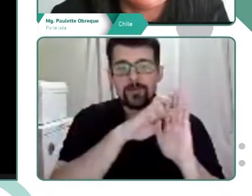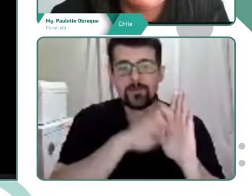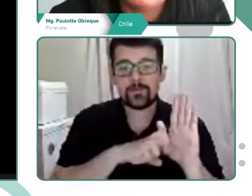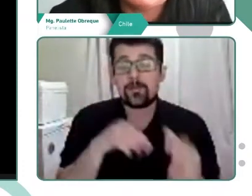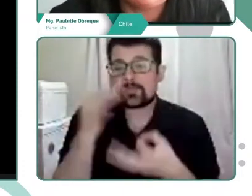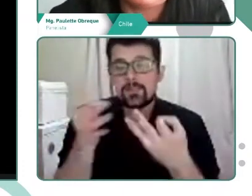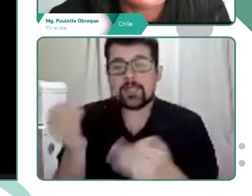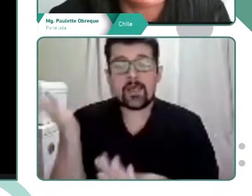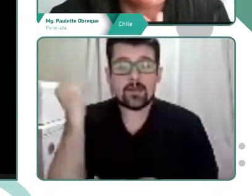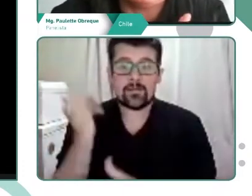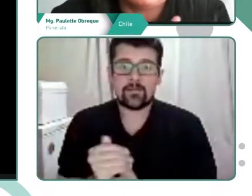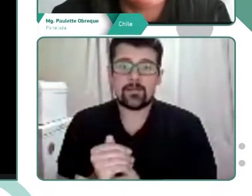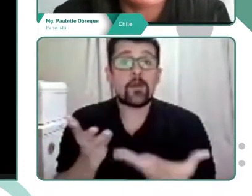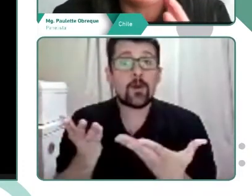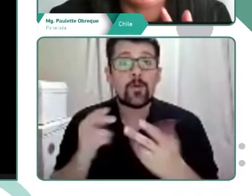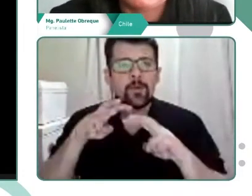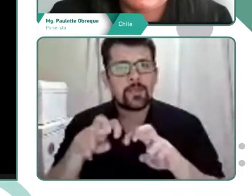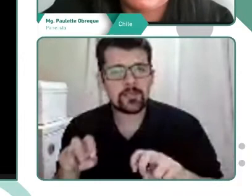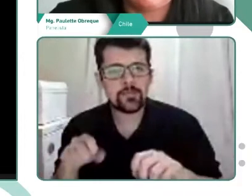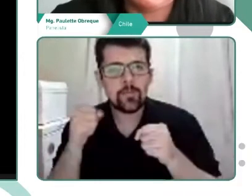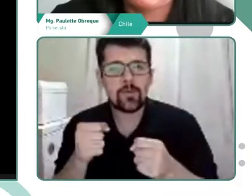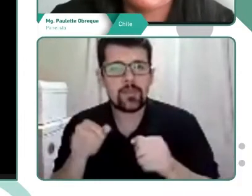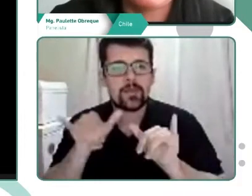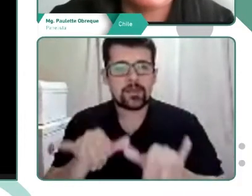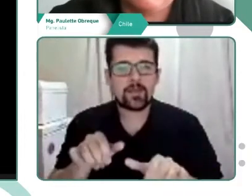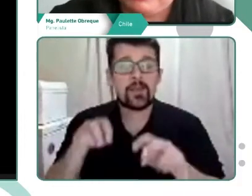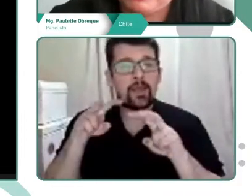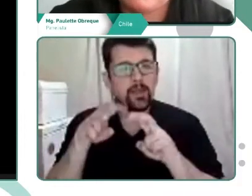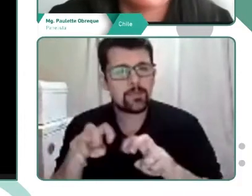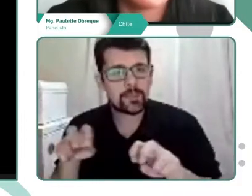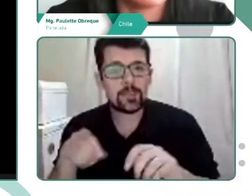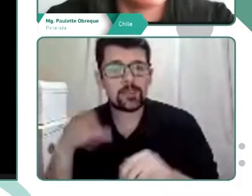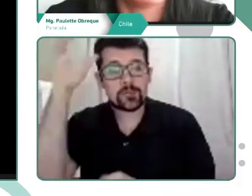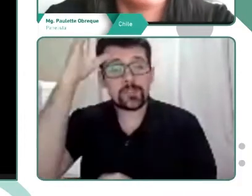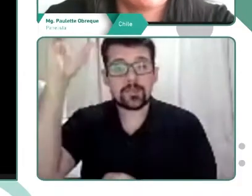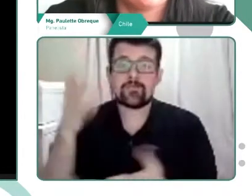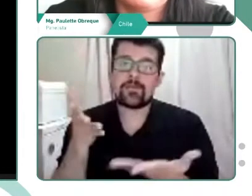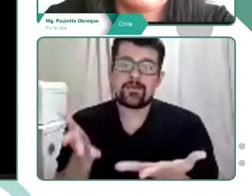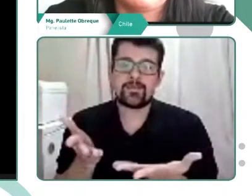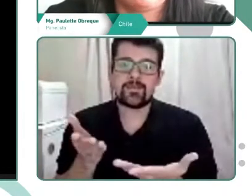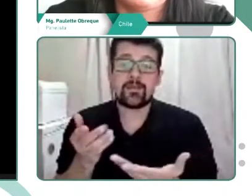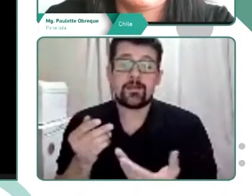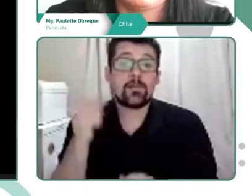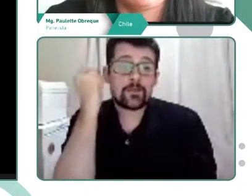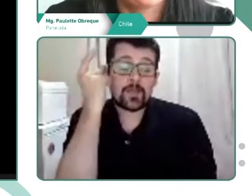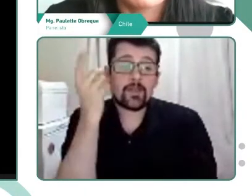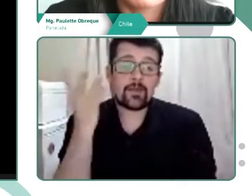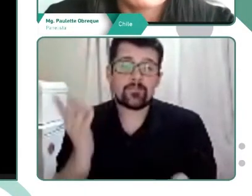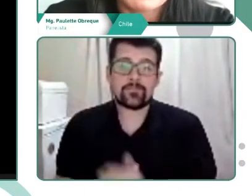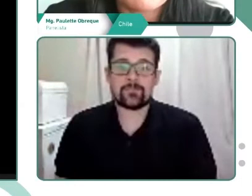principio, cómo la investigación aplicada puede descansar en la investigación científica. Esa es nuestra propuesta, finalmente.